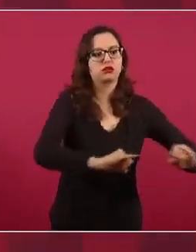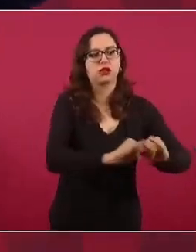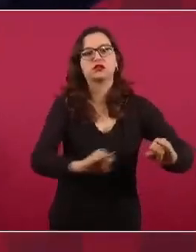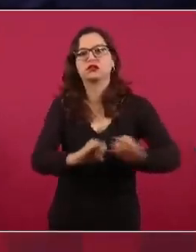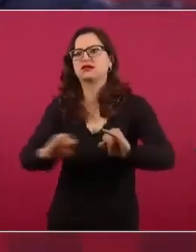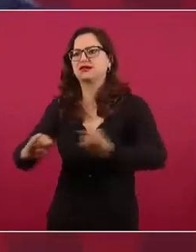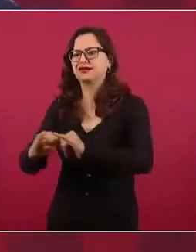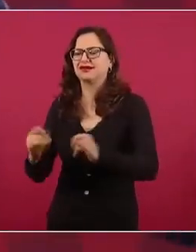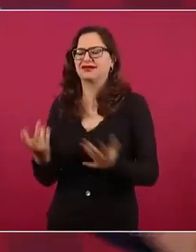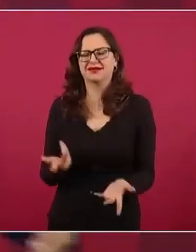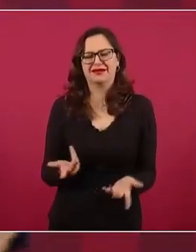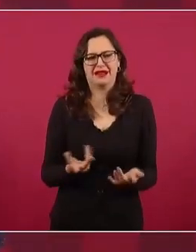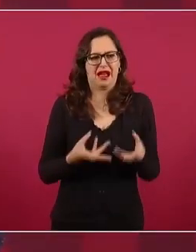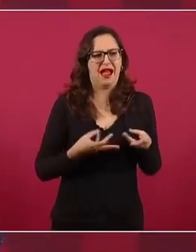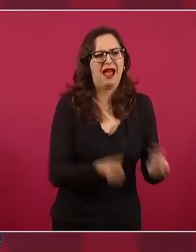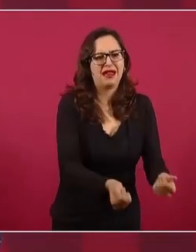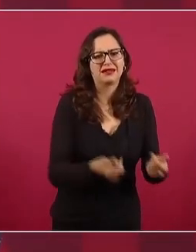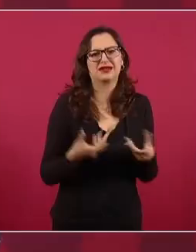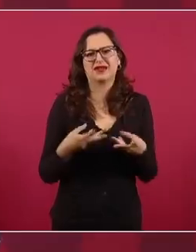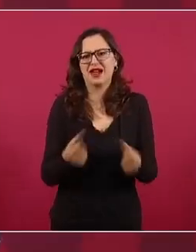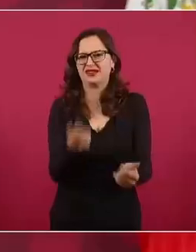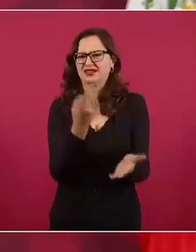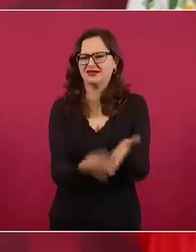de organizar todas las elecciones. empresariales.